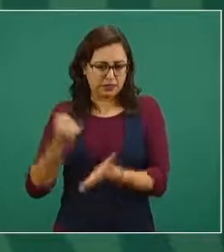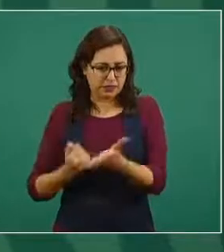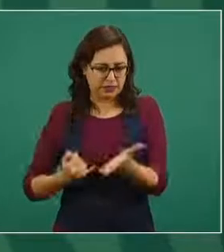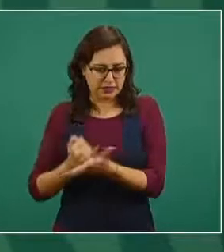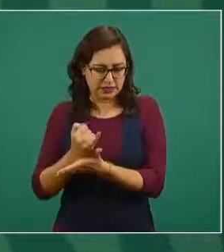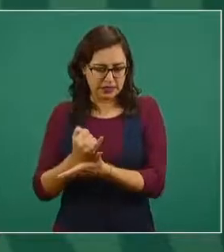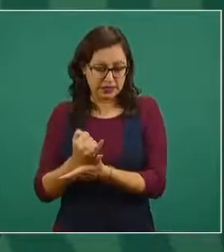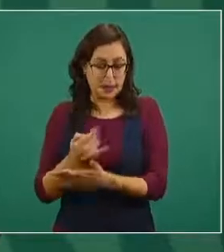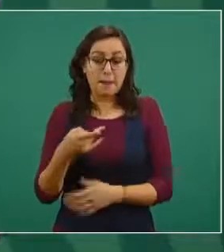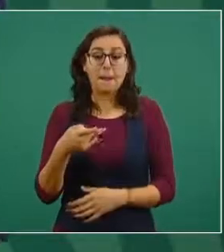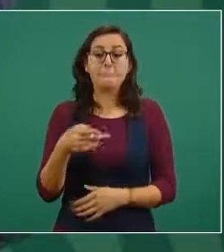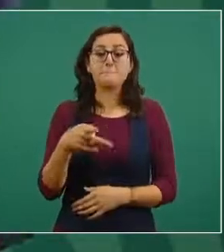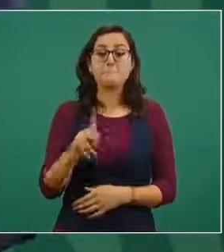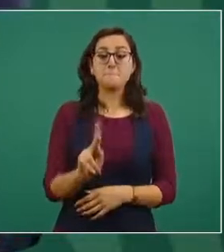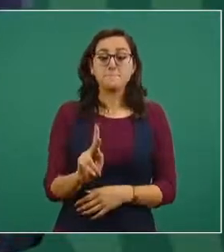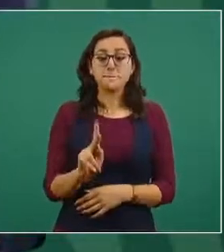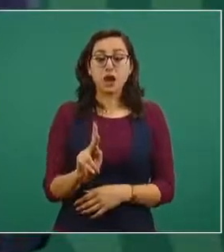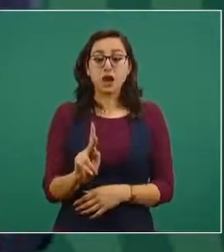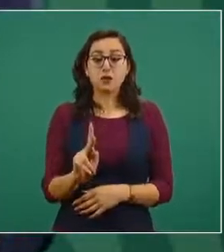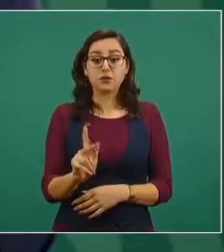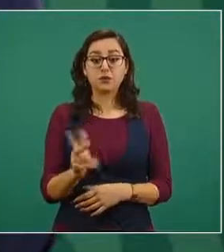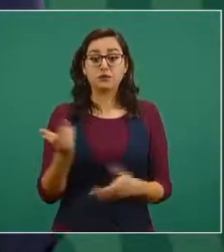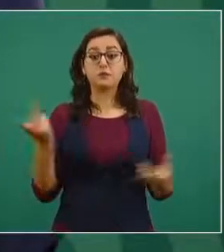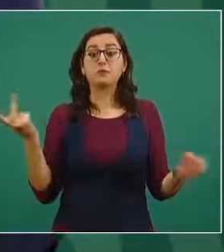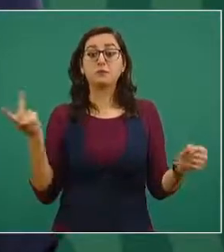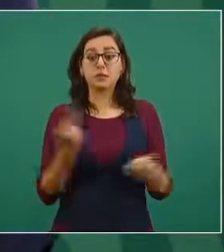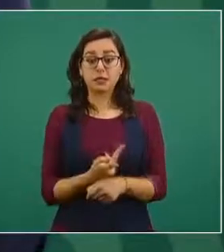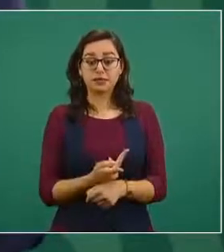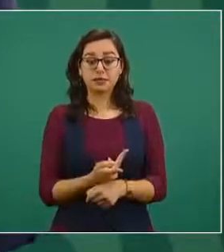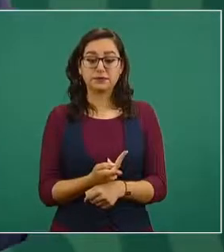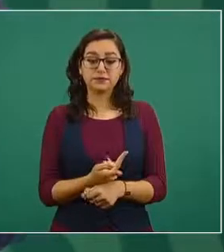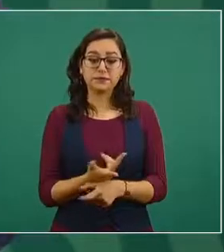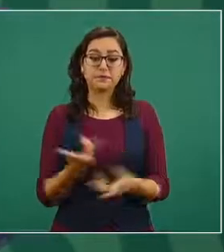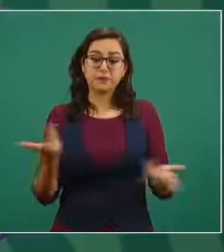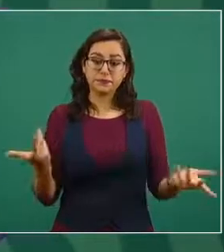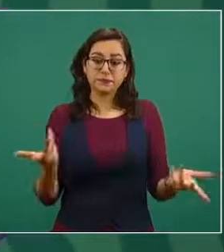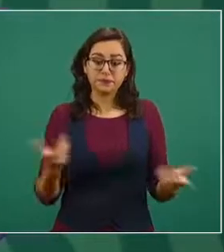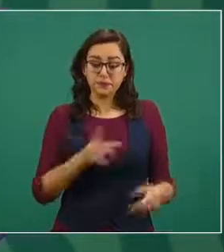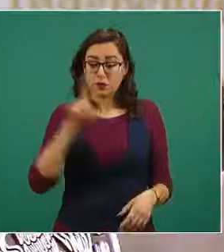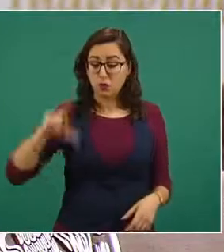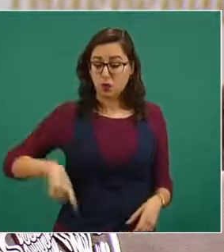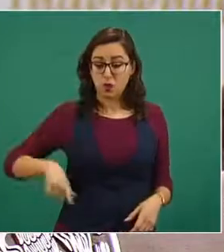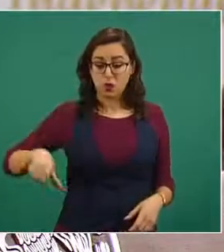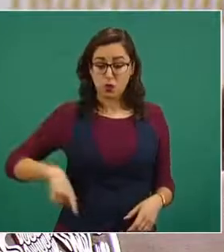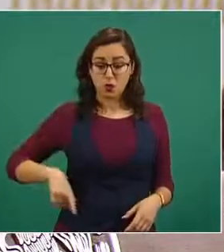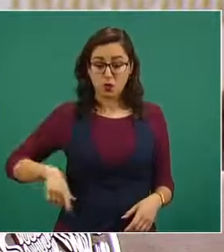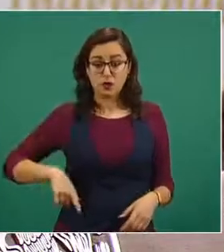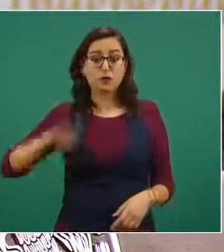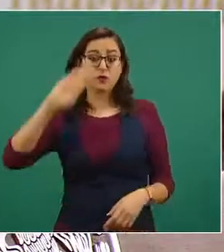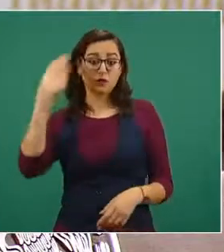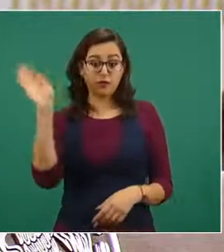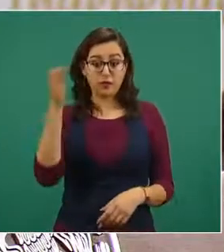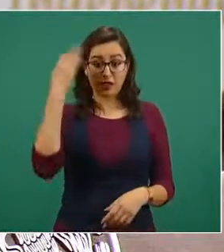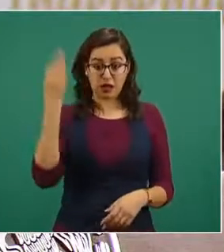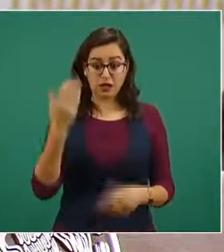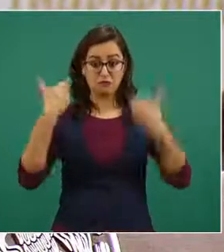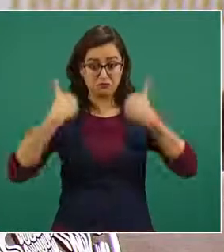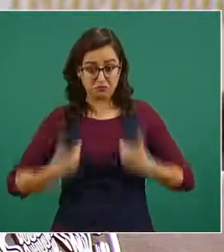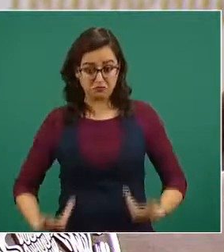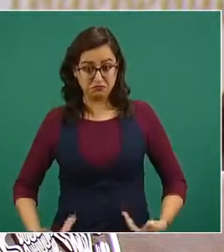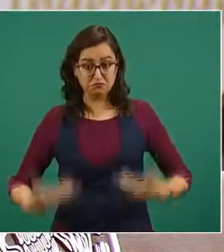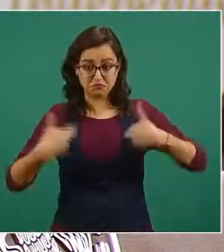manera tiene que ver con el gobierno que represento, es una